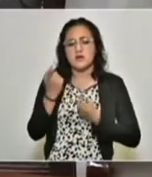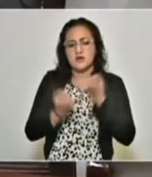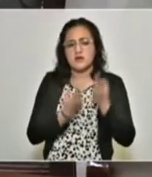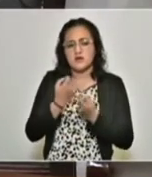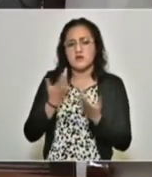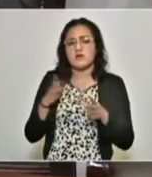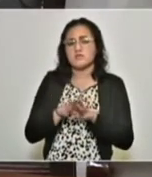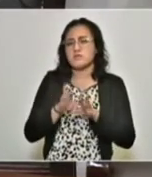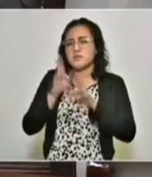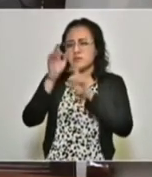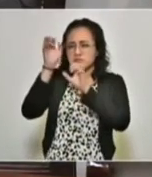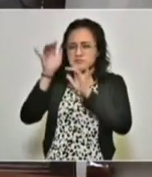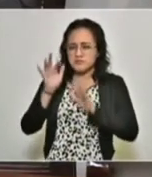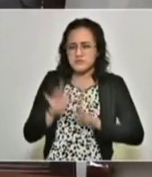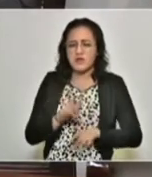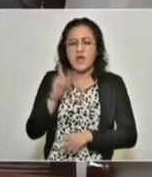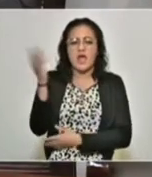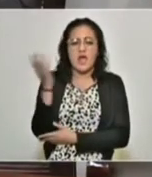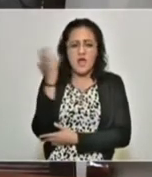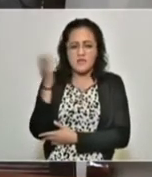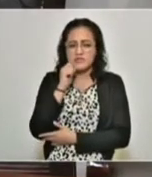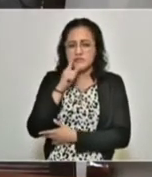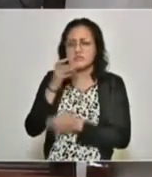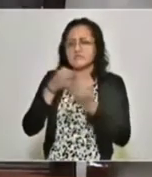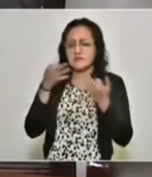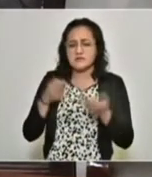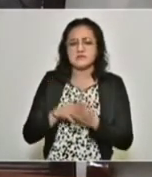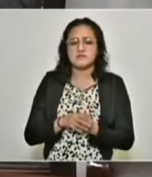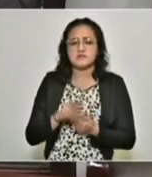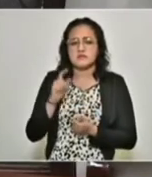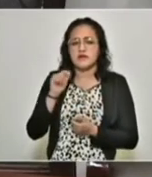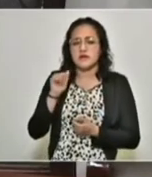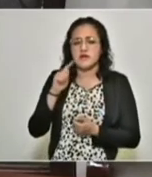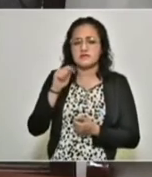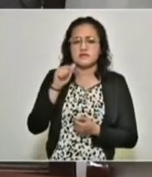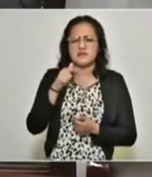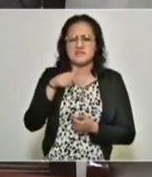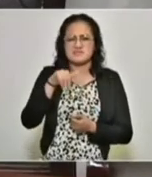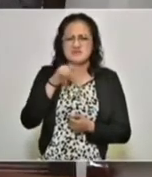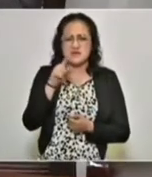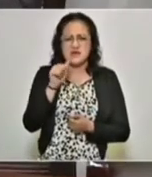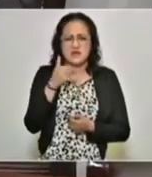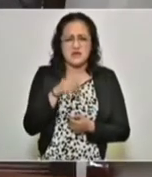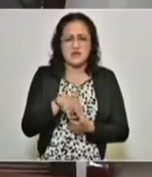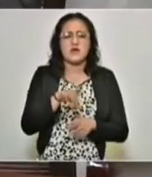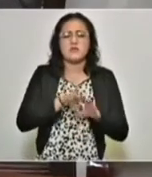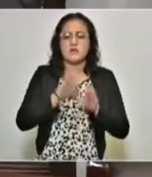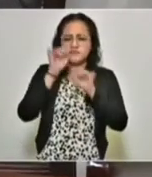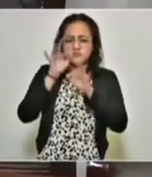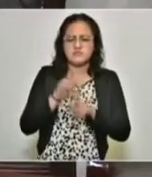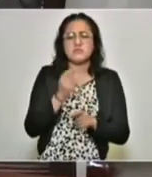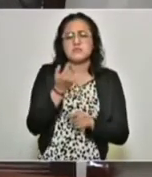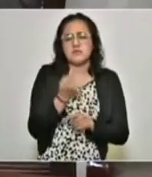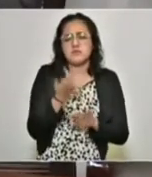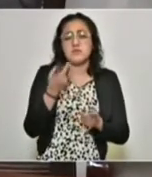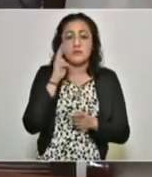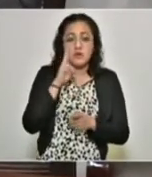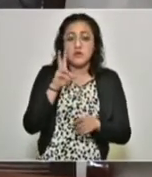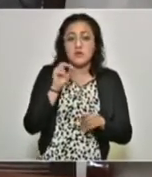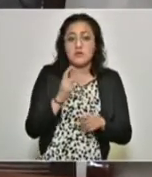pequeños derrumbes o caídas de árboles. En Atlequizayán hubo un derrumbe menor, no se vio afectada